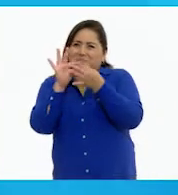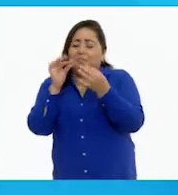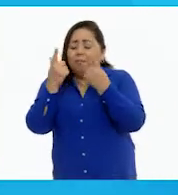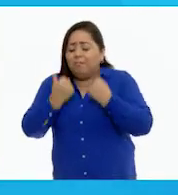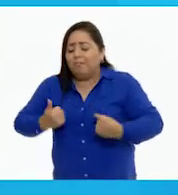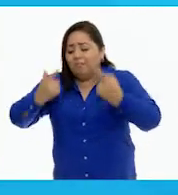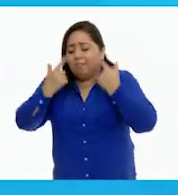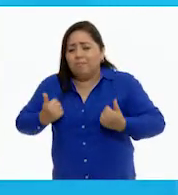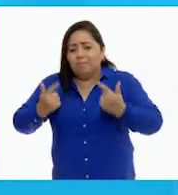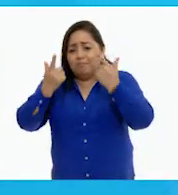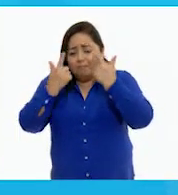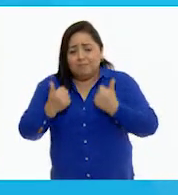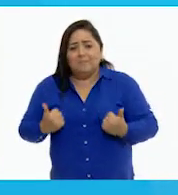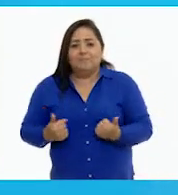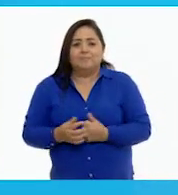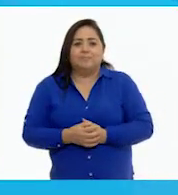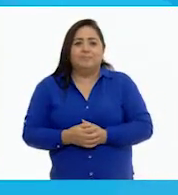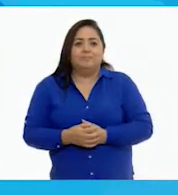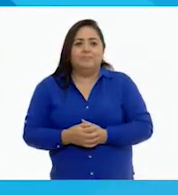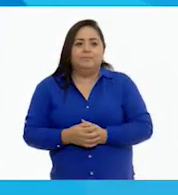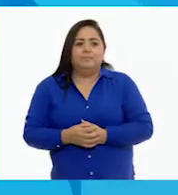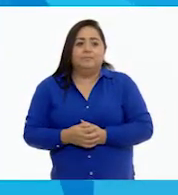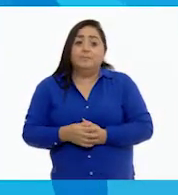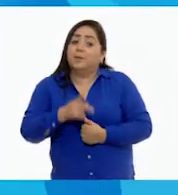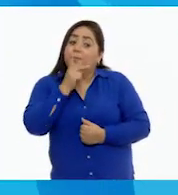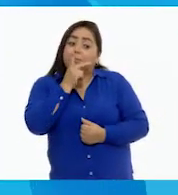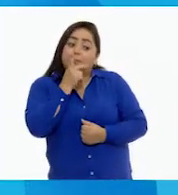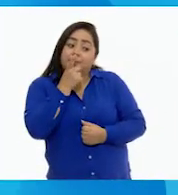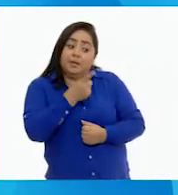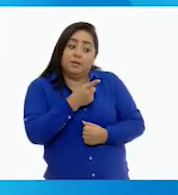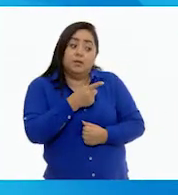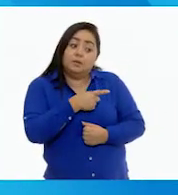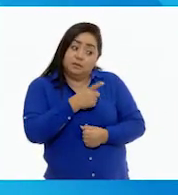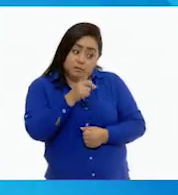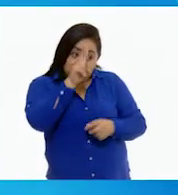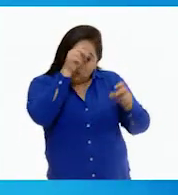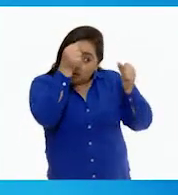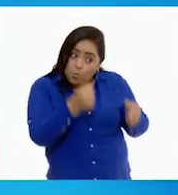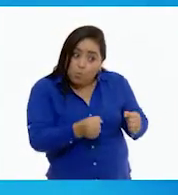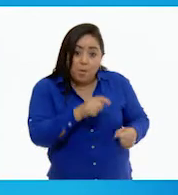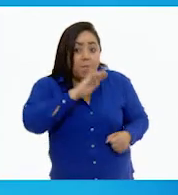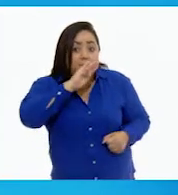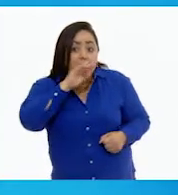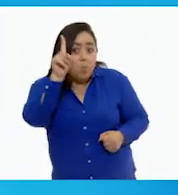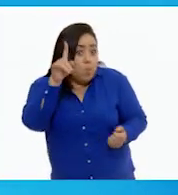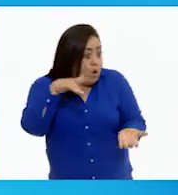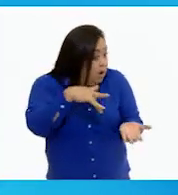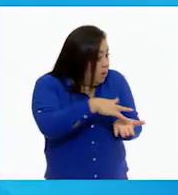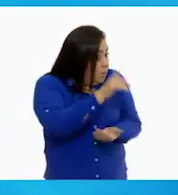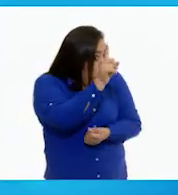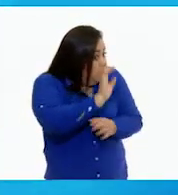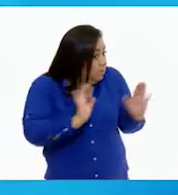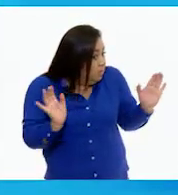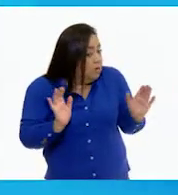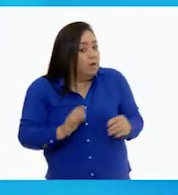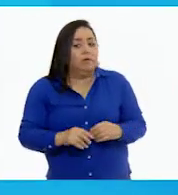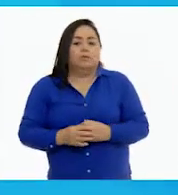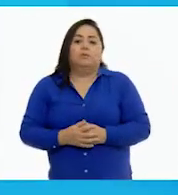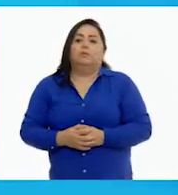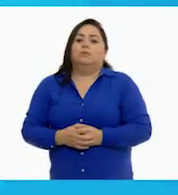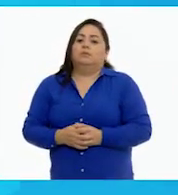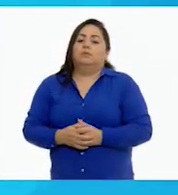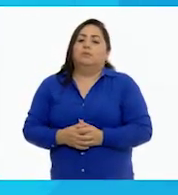ojos. ¡Seguro que ella puede! Respondió el papá.